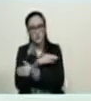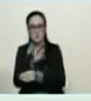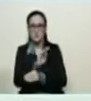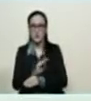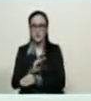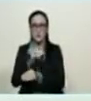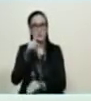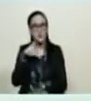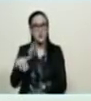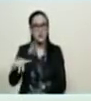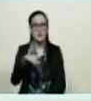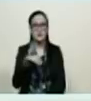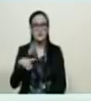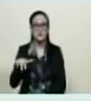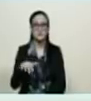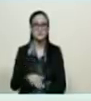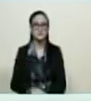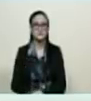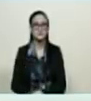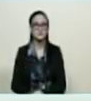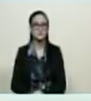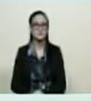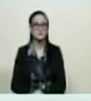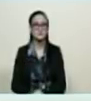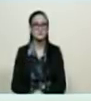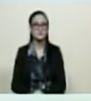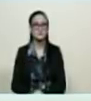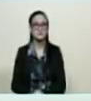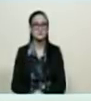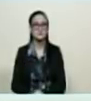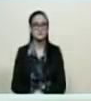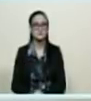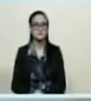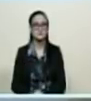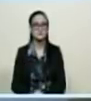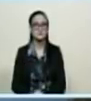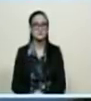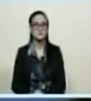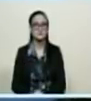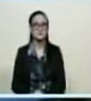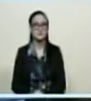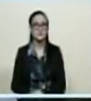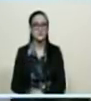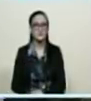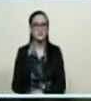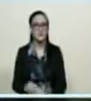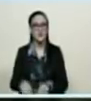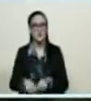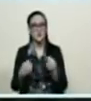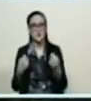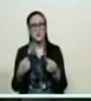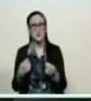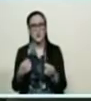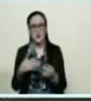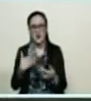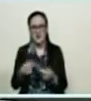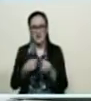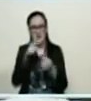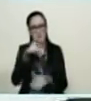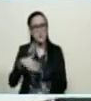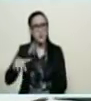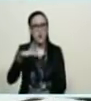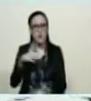protejo al pueblo. La oligarquía criminal, bestializada, golpea al pueblo,